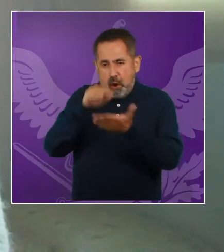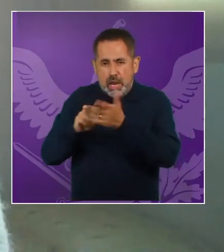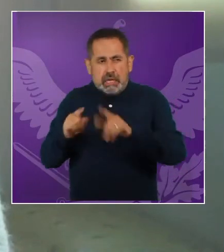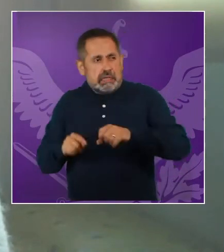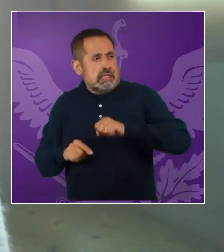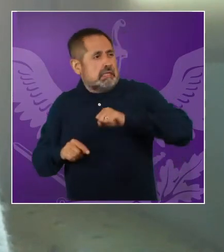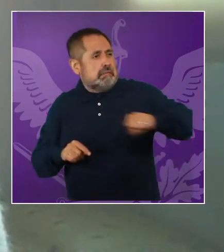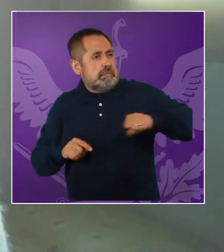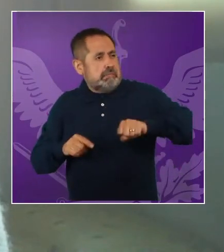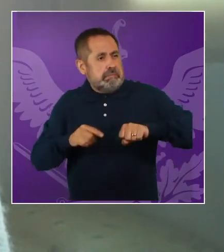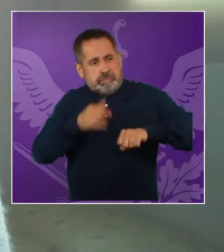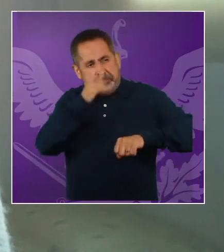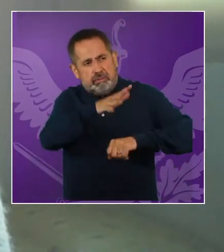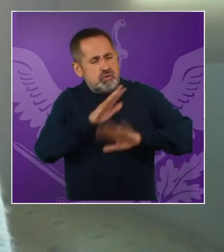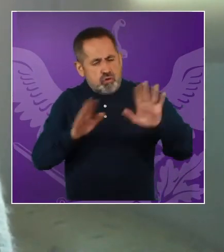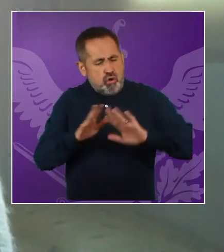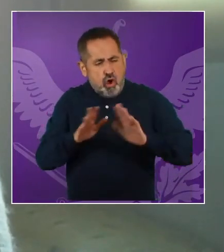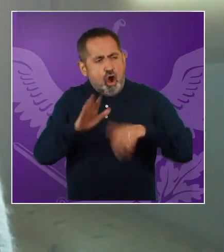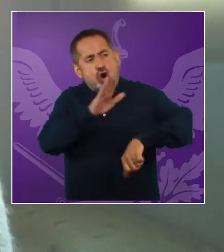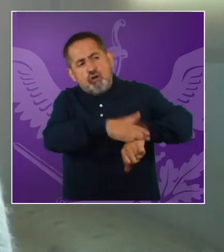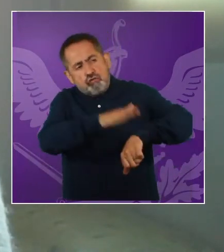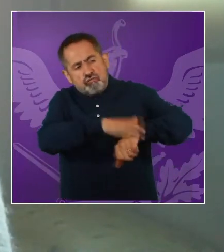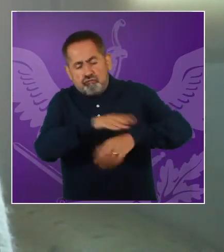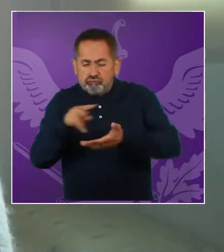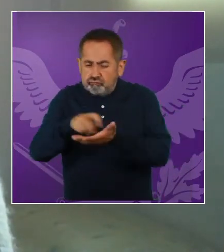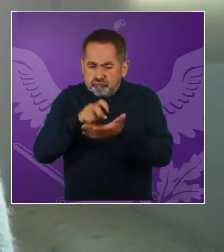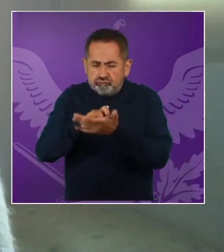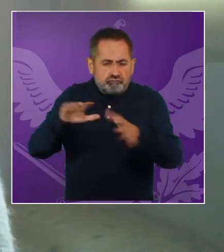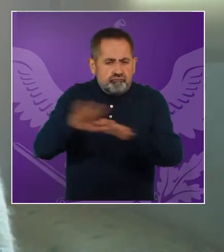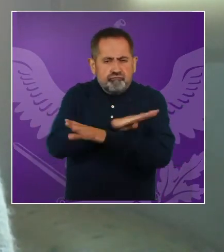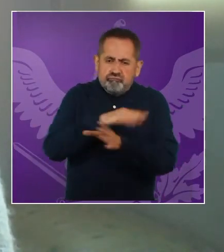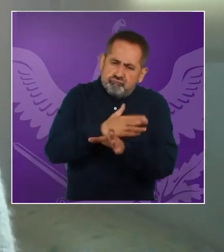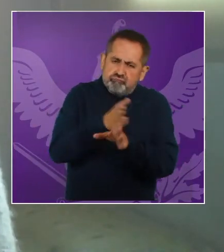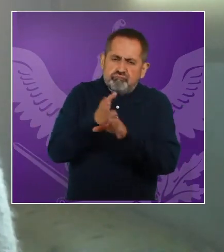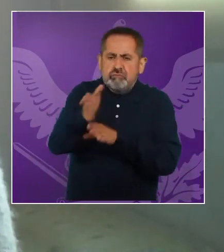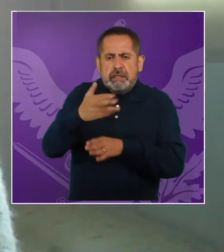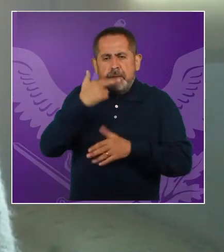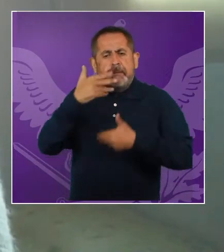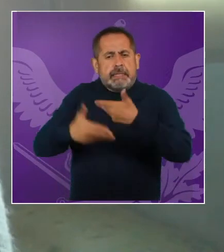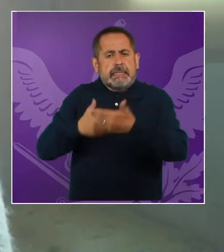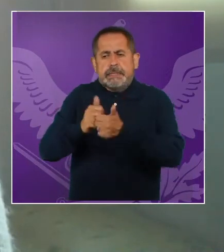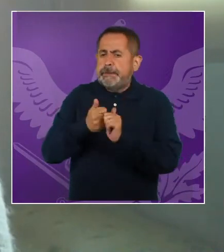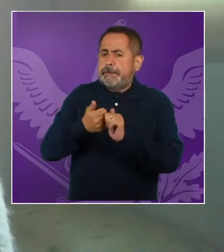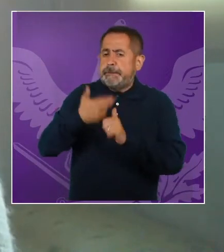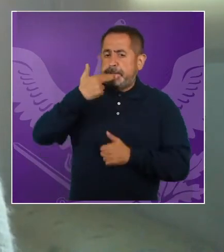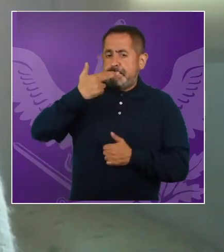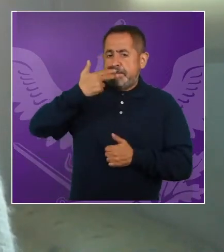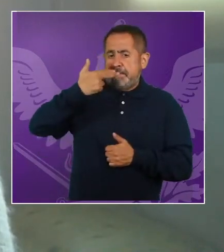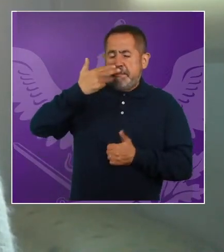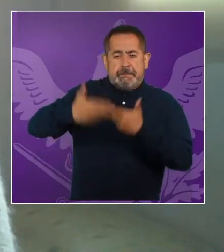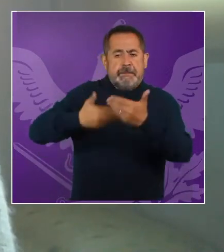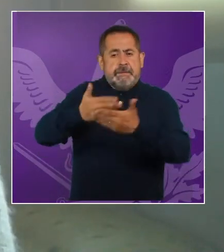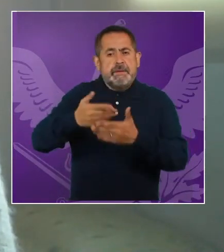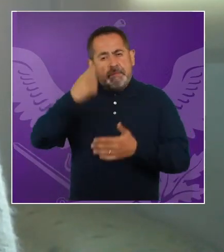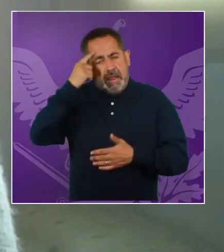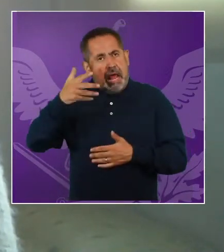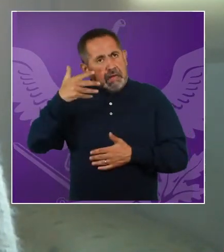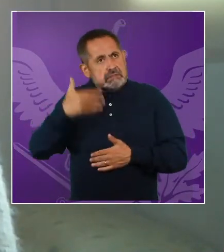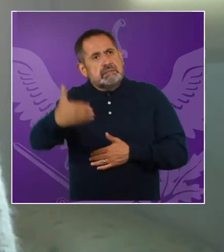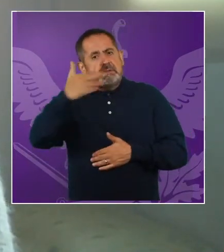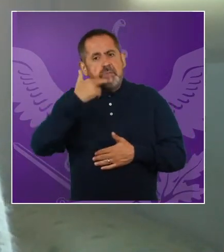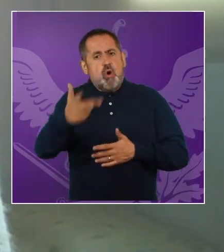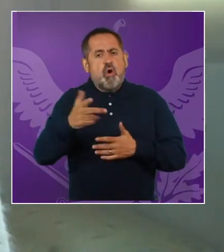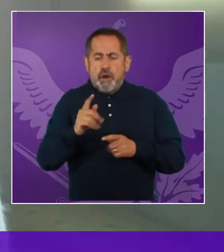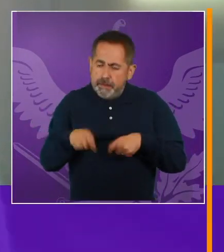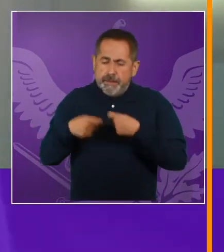uno propenda, ¿no?, desde que uno pueda, este, corregir, ¿no?, las cuestiones que todavía faltan regular y